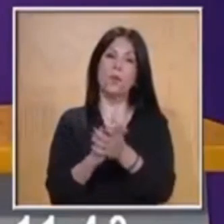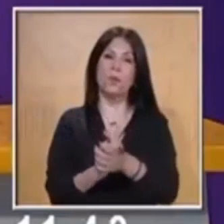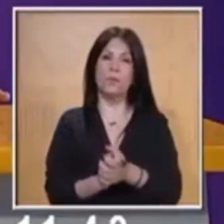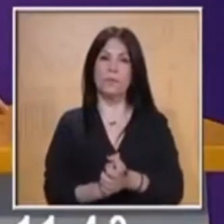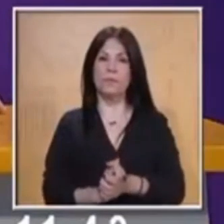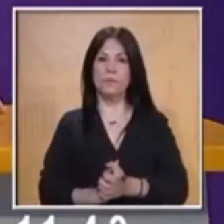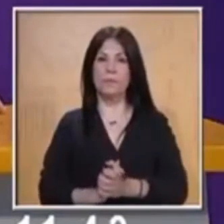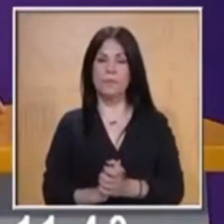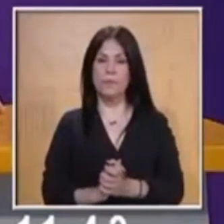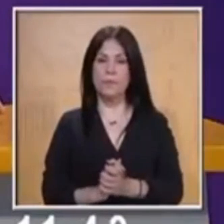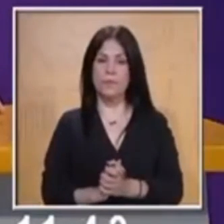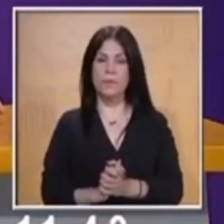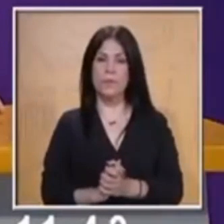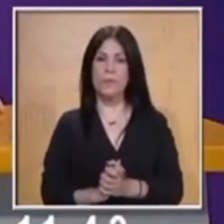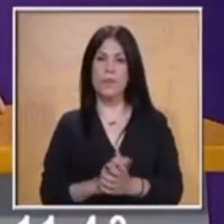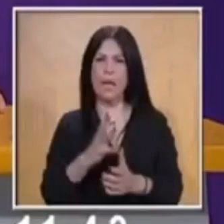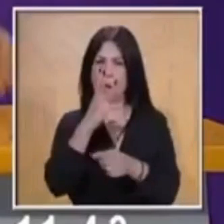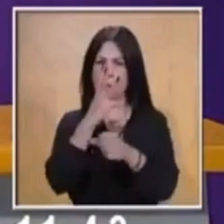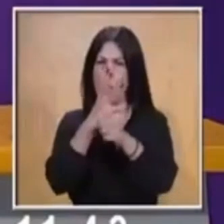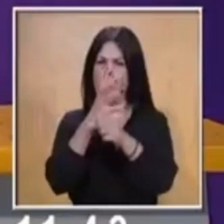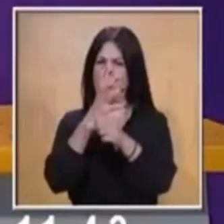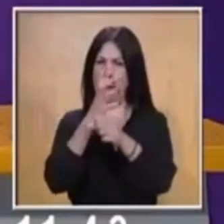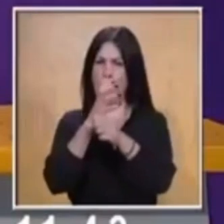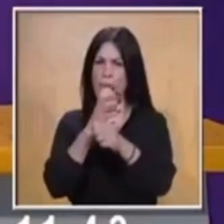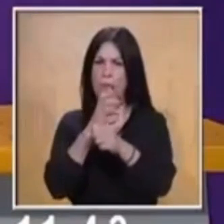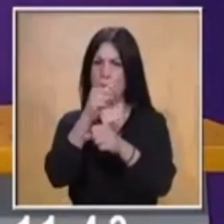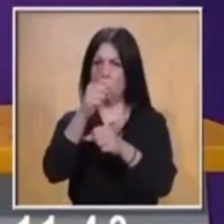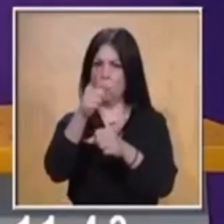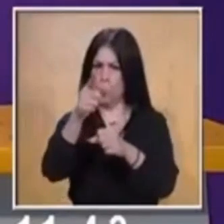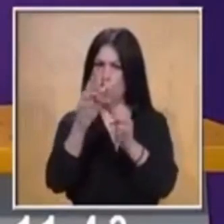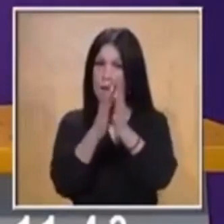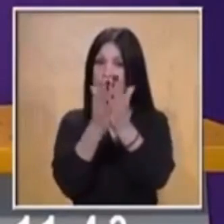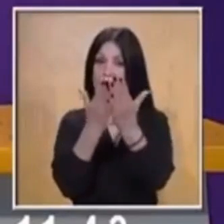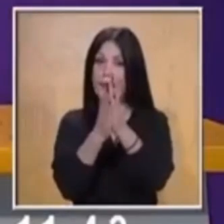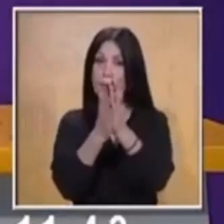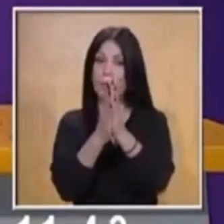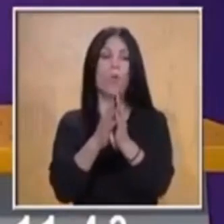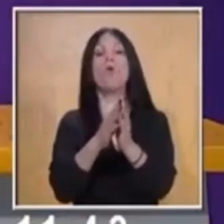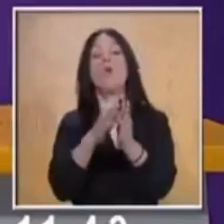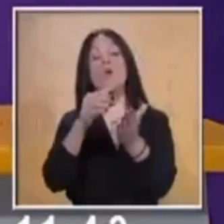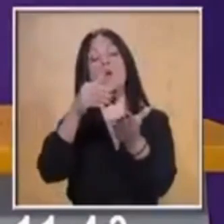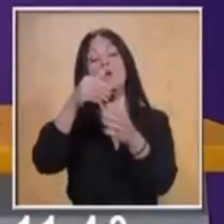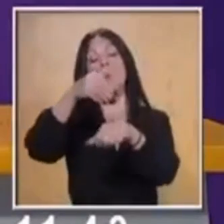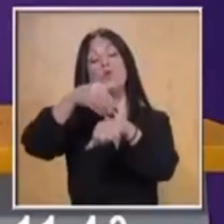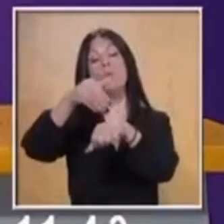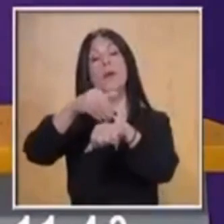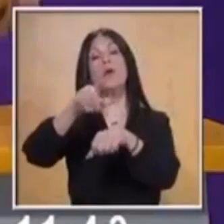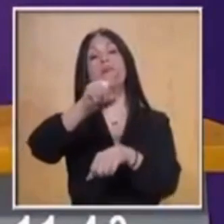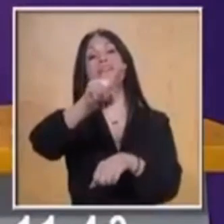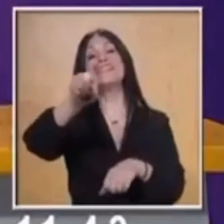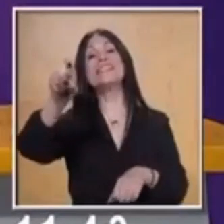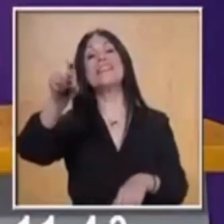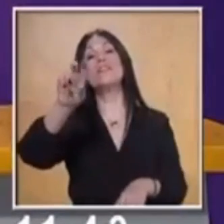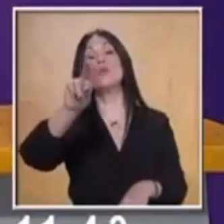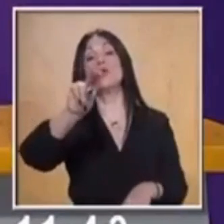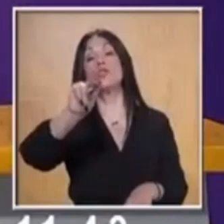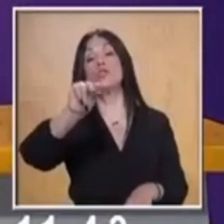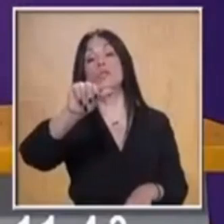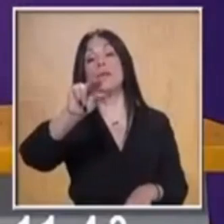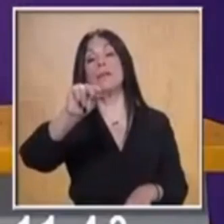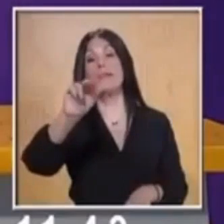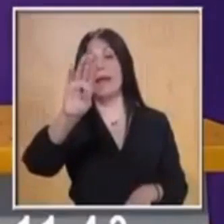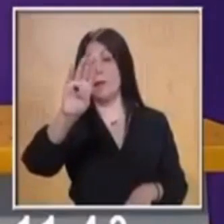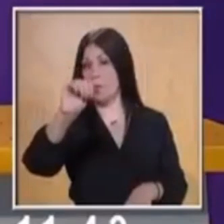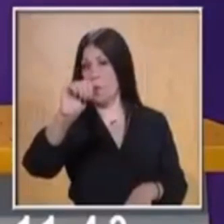clase, está propuesta la página 189 y la página 190. Todo lo que aprendimos